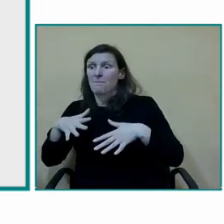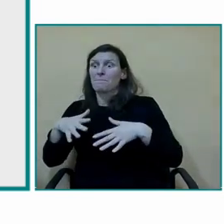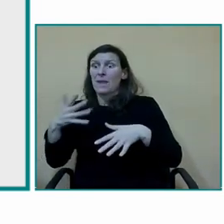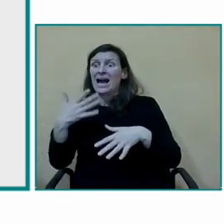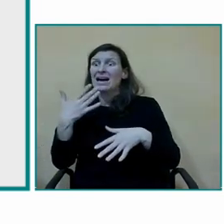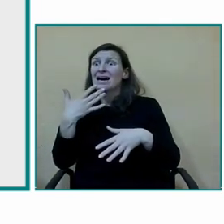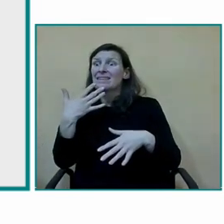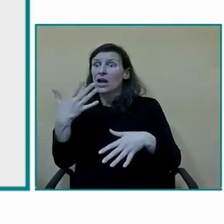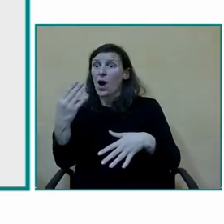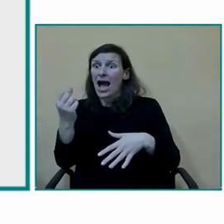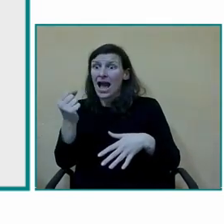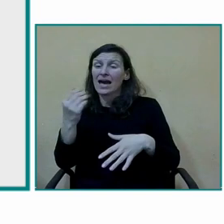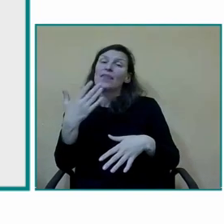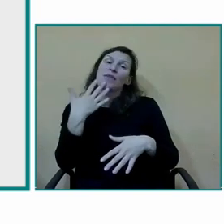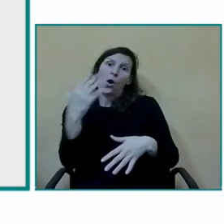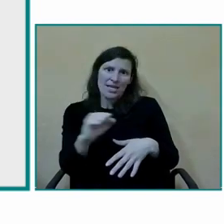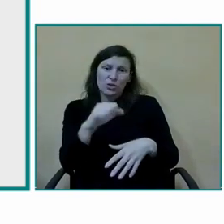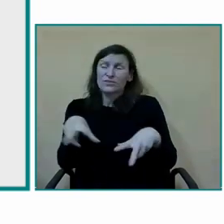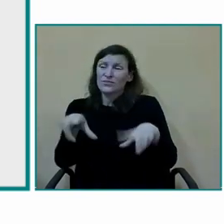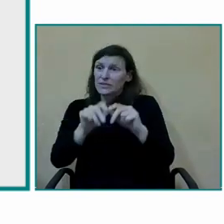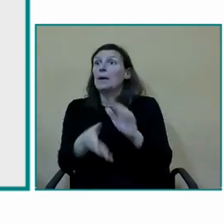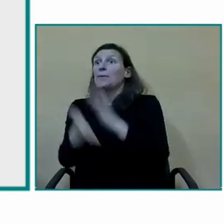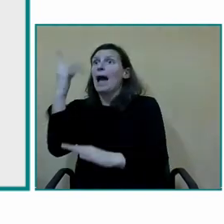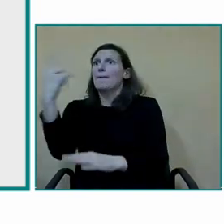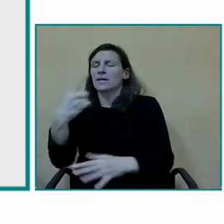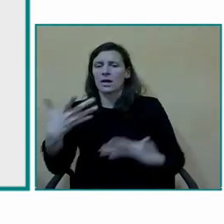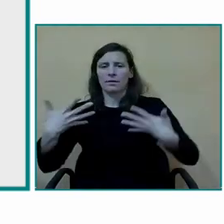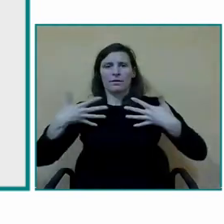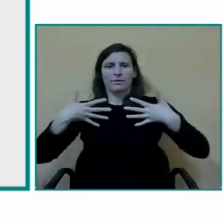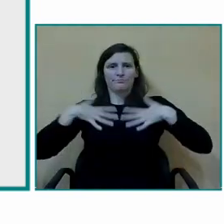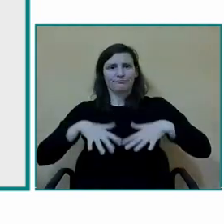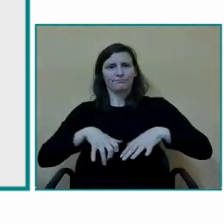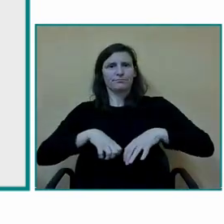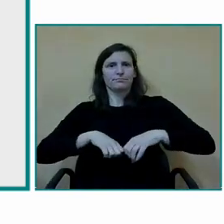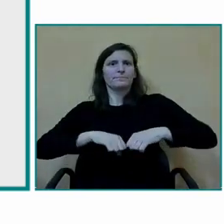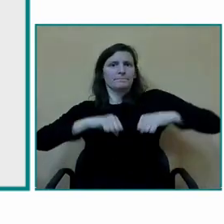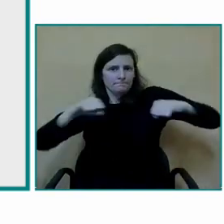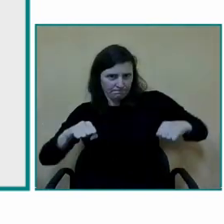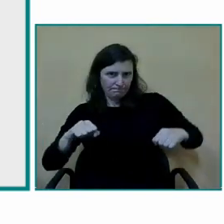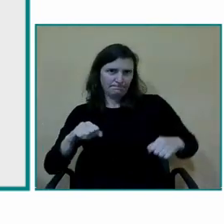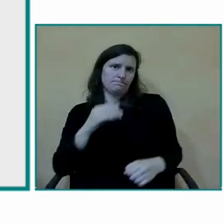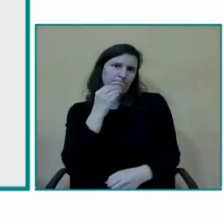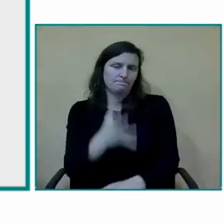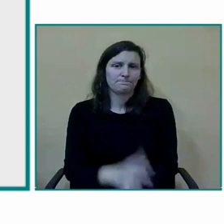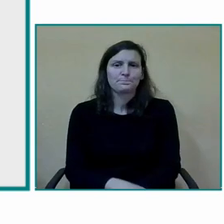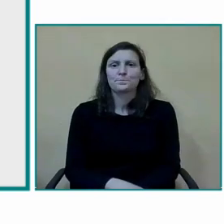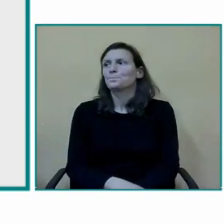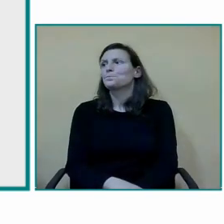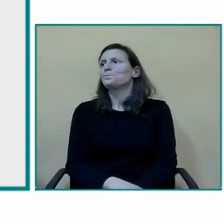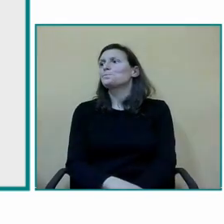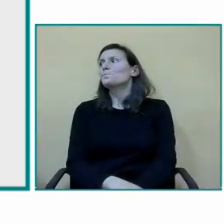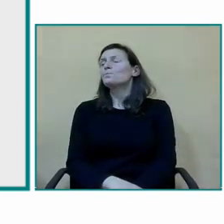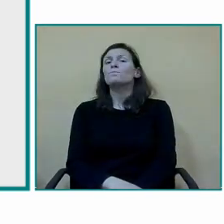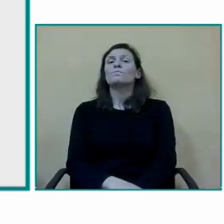materiales materiales ya lo ha explicado un poco Alejandro y también vamos a tener es